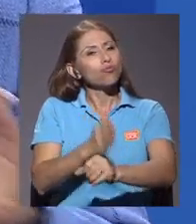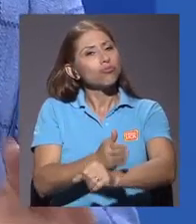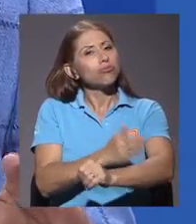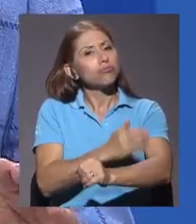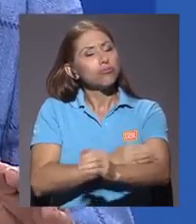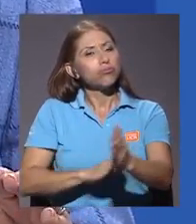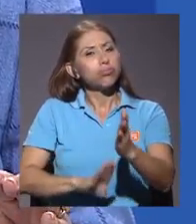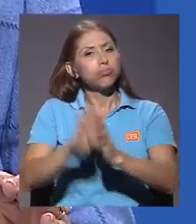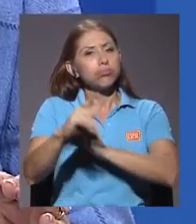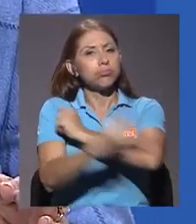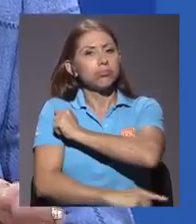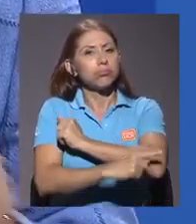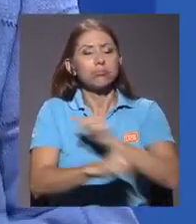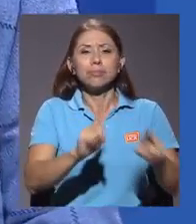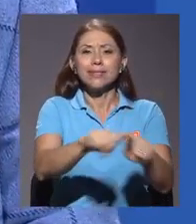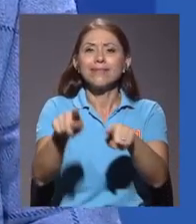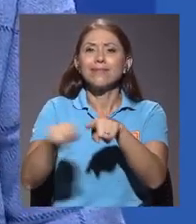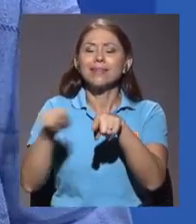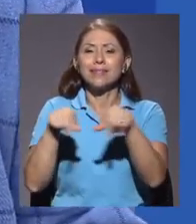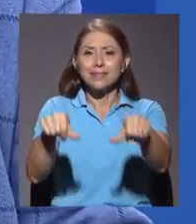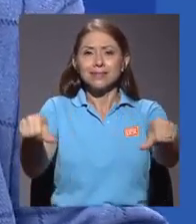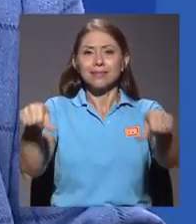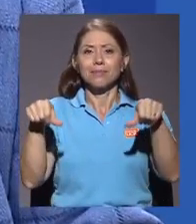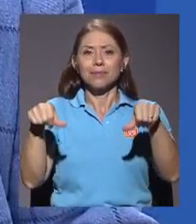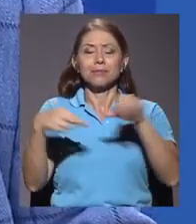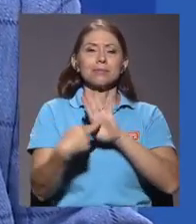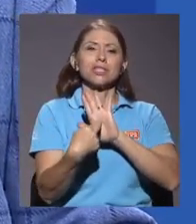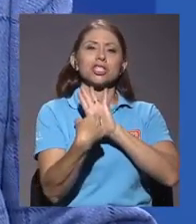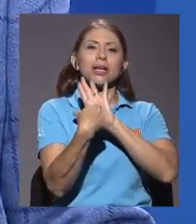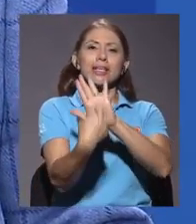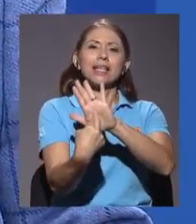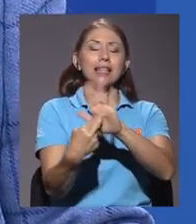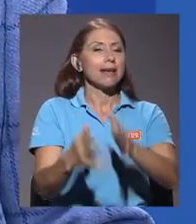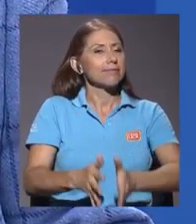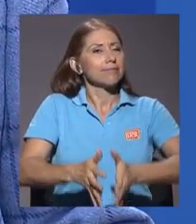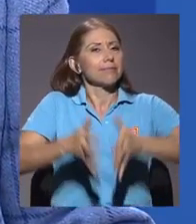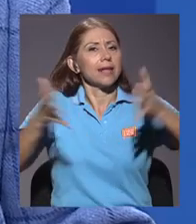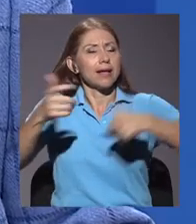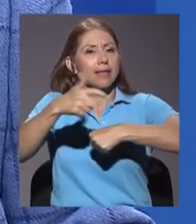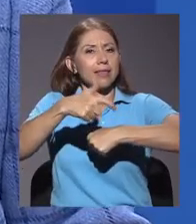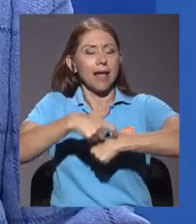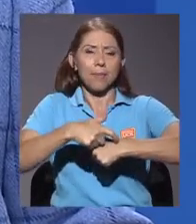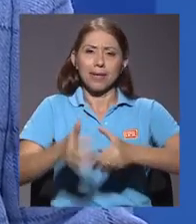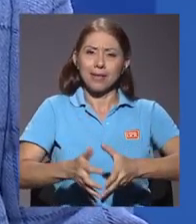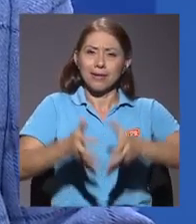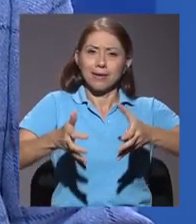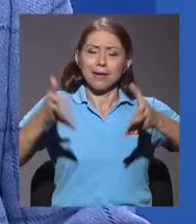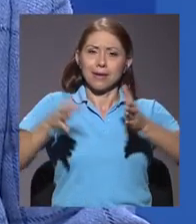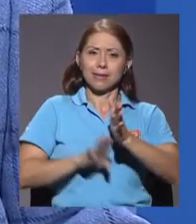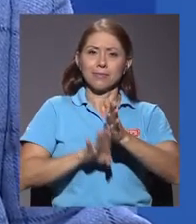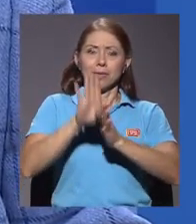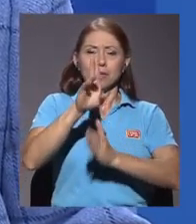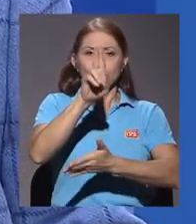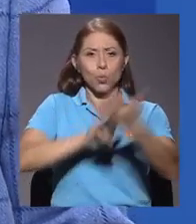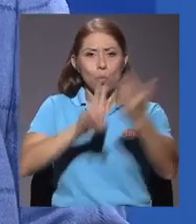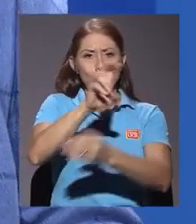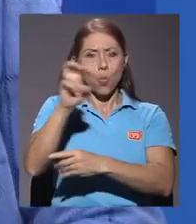en sus diferentes ámbitos, lo que representa una gran etapa en el crecimiento de la Universidad de Costa Rica.